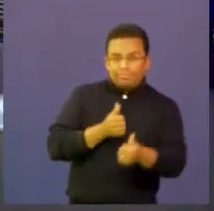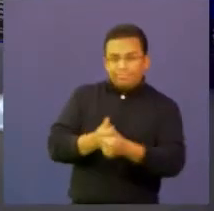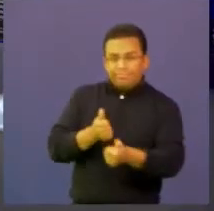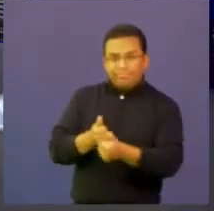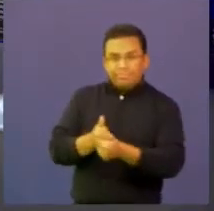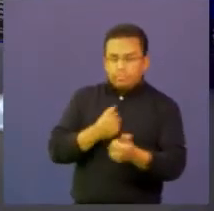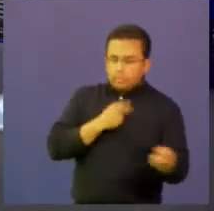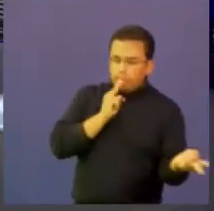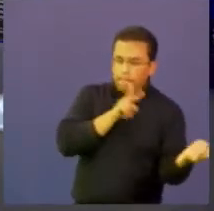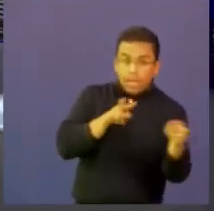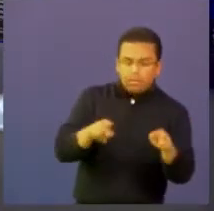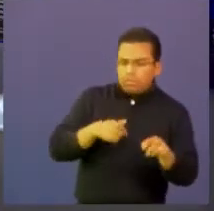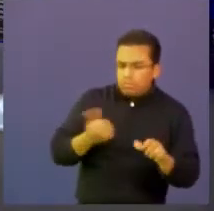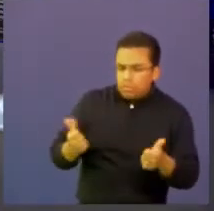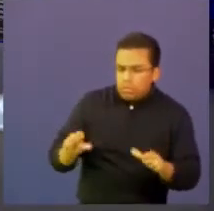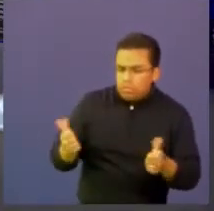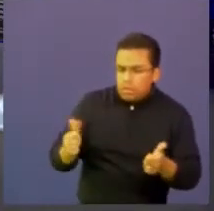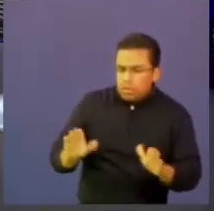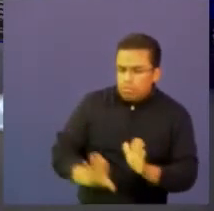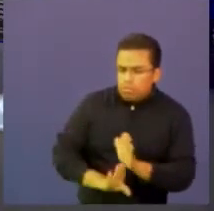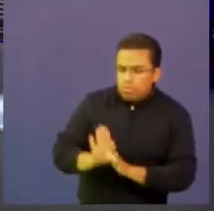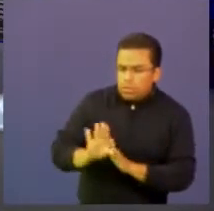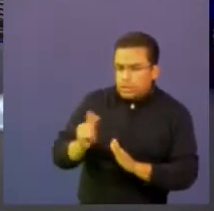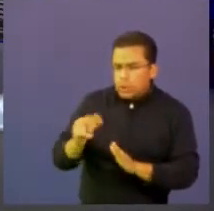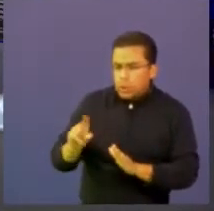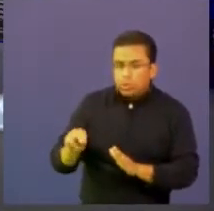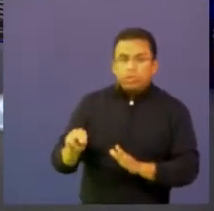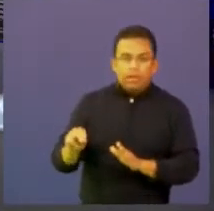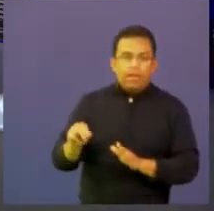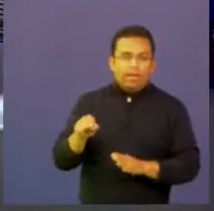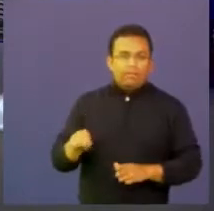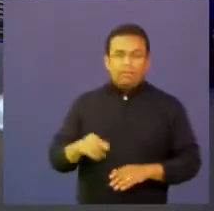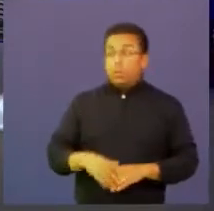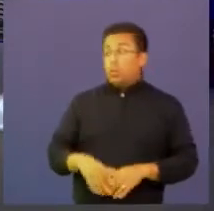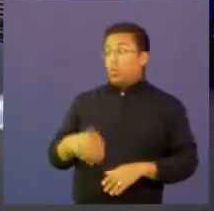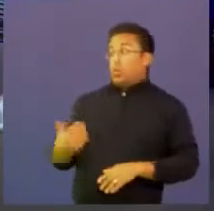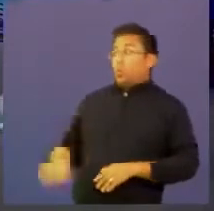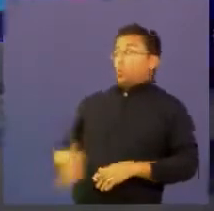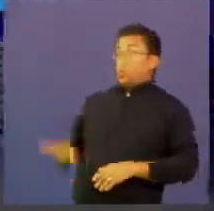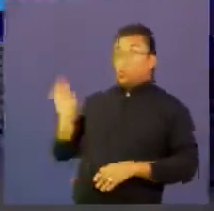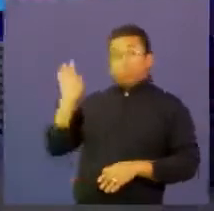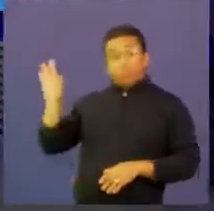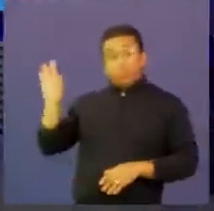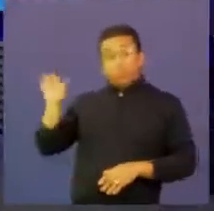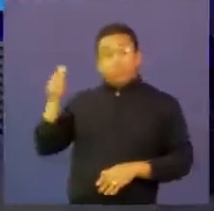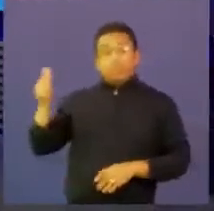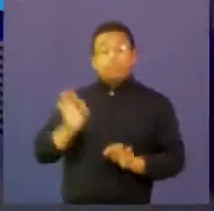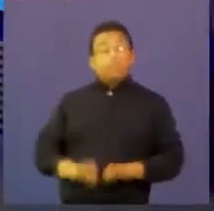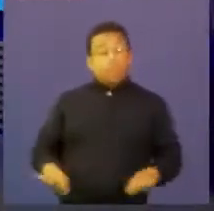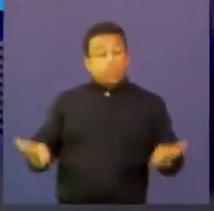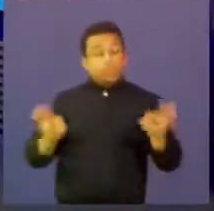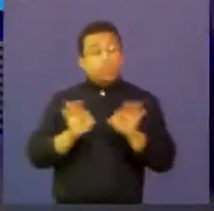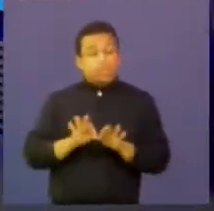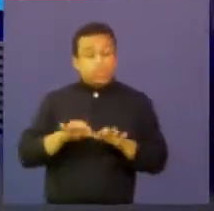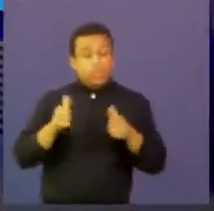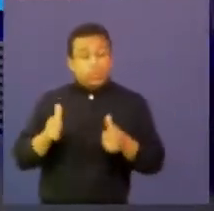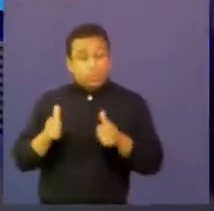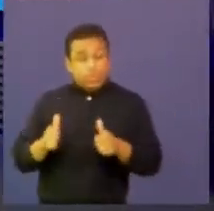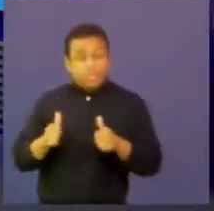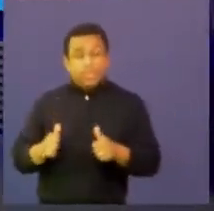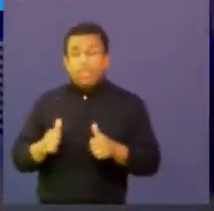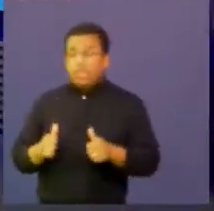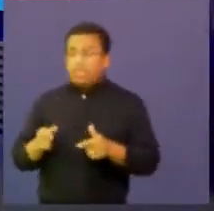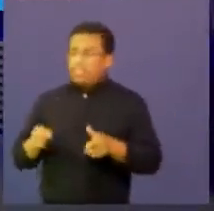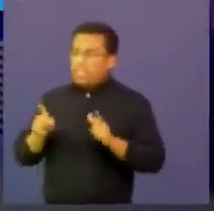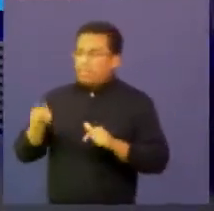qué tan avanzado está, qué tanto ha aprendido el niño. No, súper importante. Además, entonces, tenemos temas